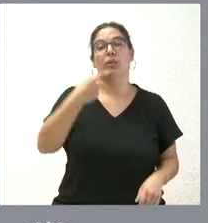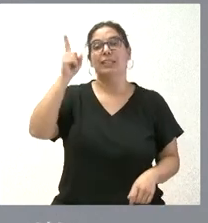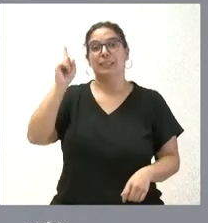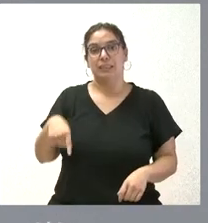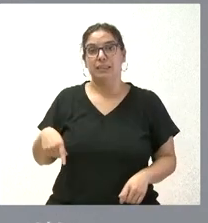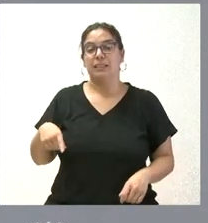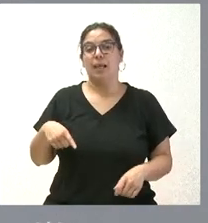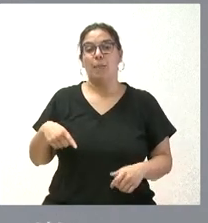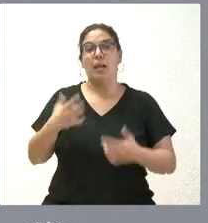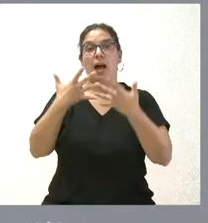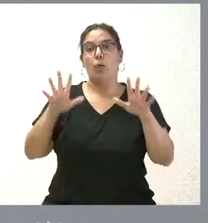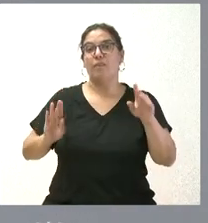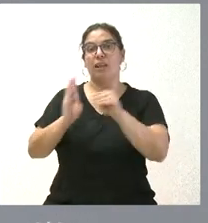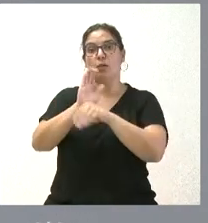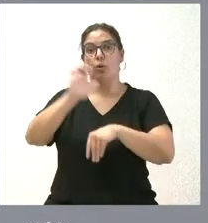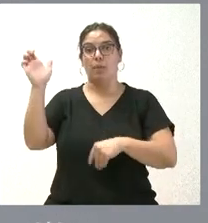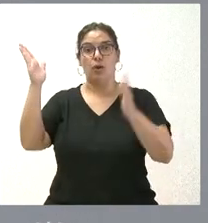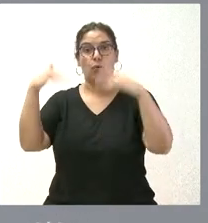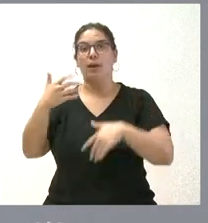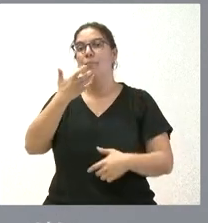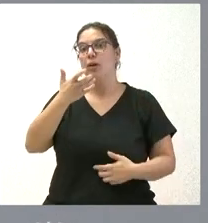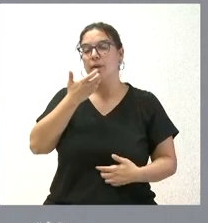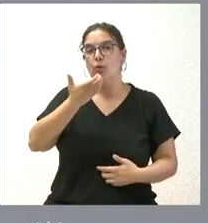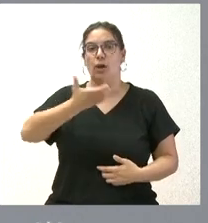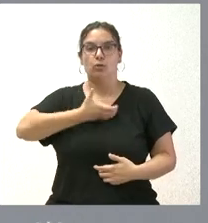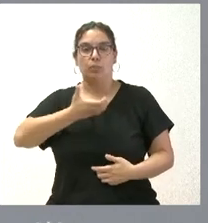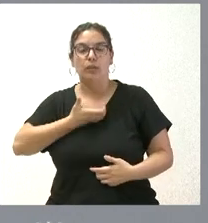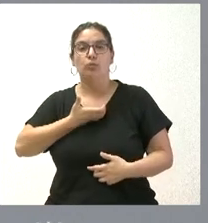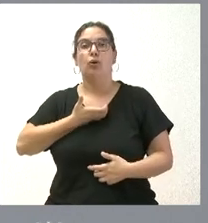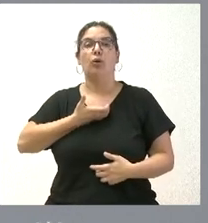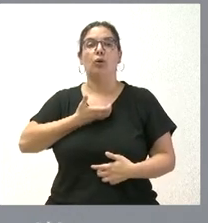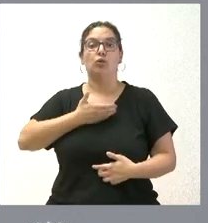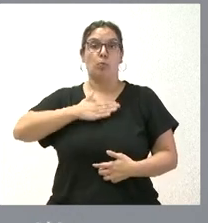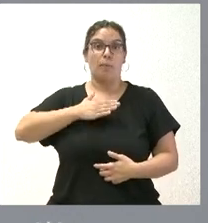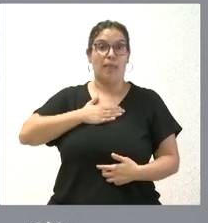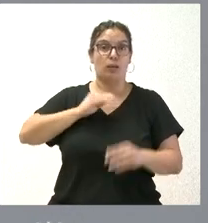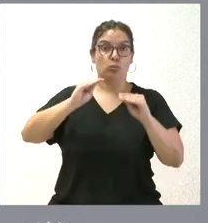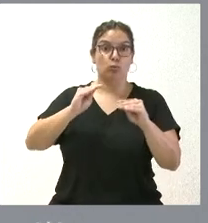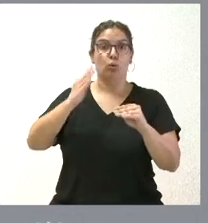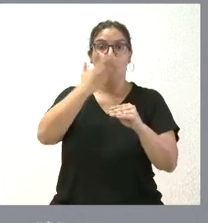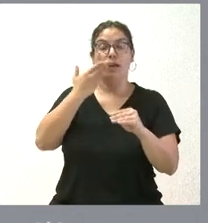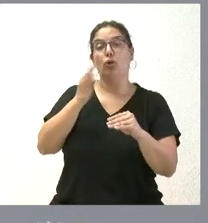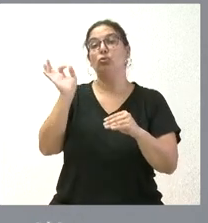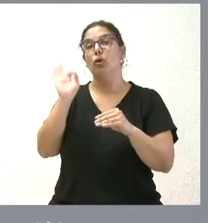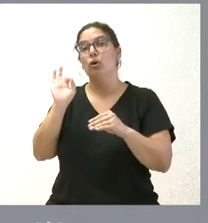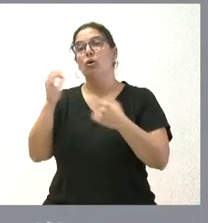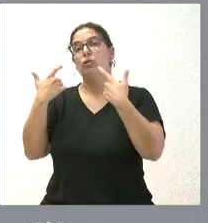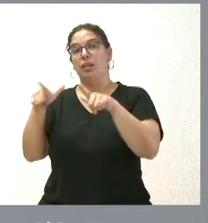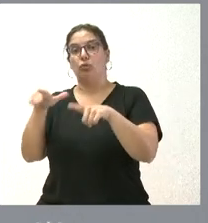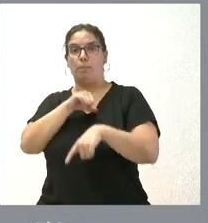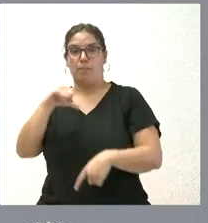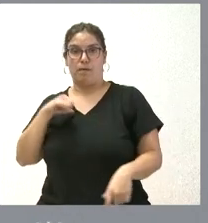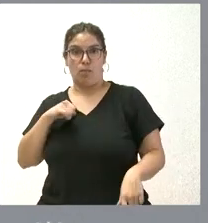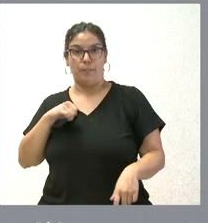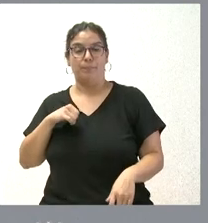no tenía financiación europea, que es lo que afecta a las corporaciones locales y al sector privado. Y nosotros hemos querido también que